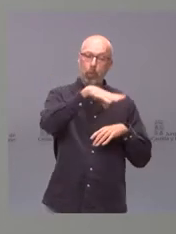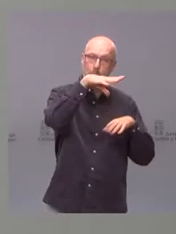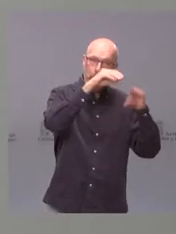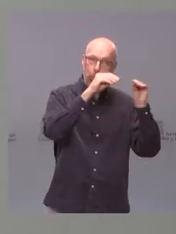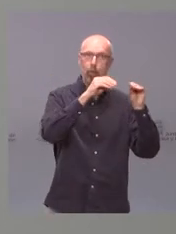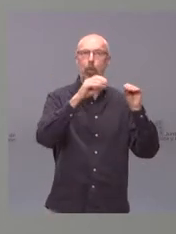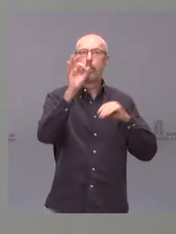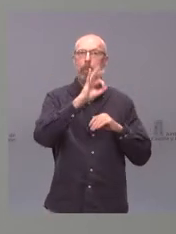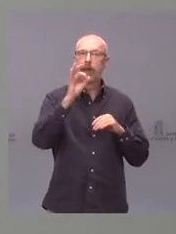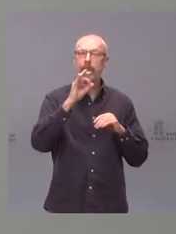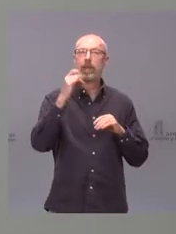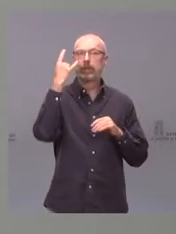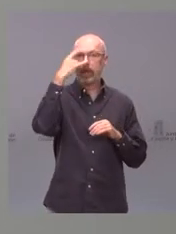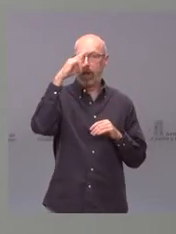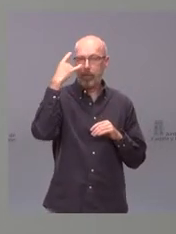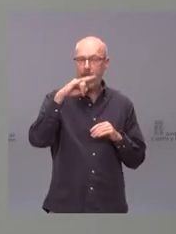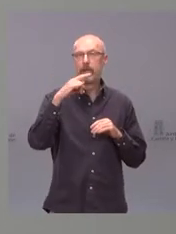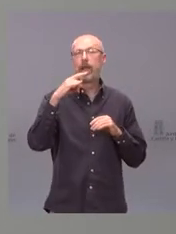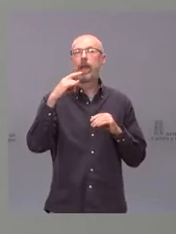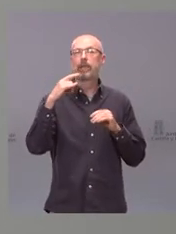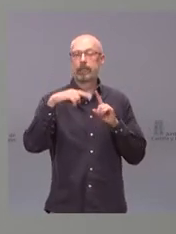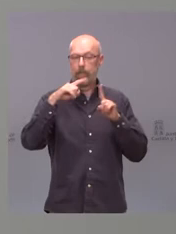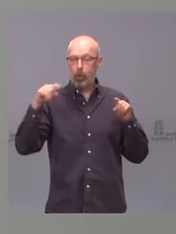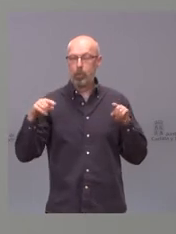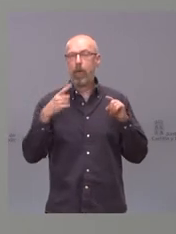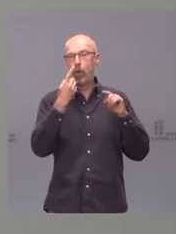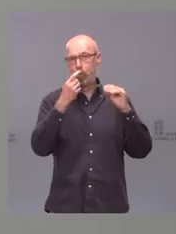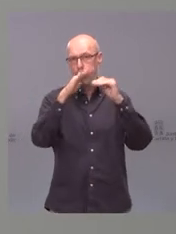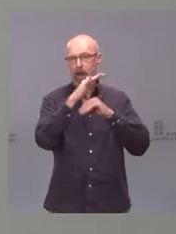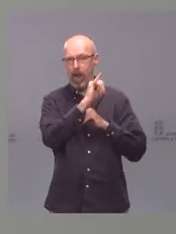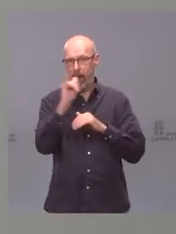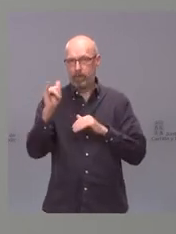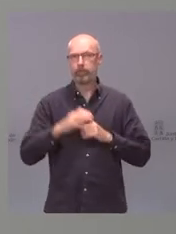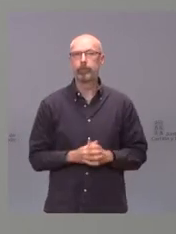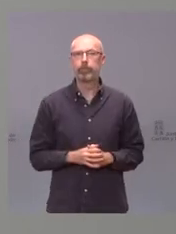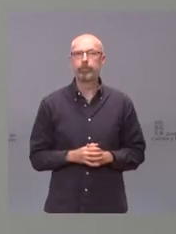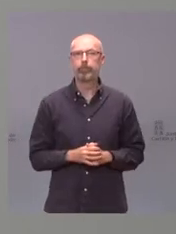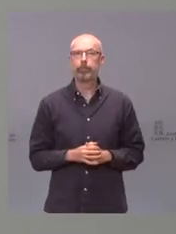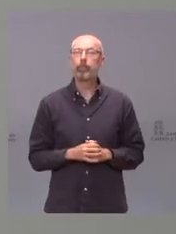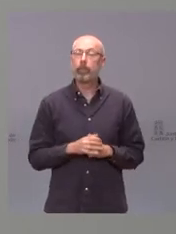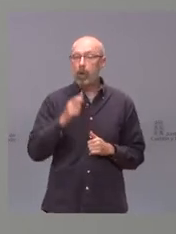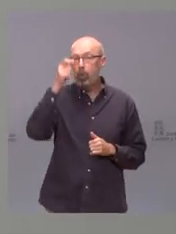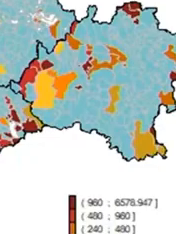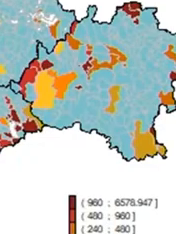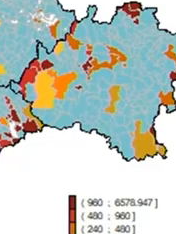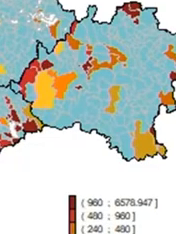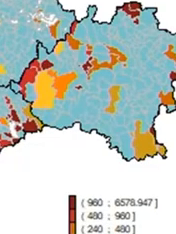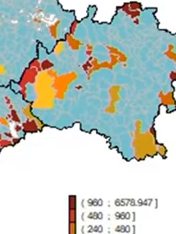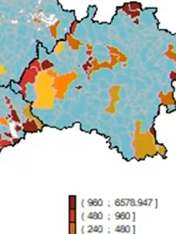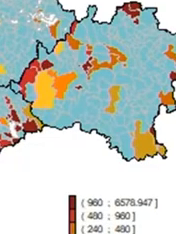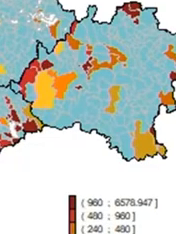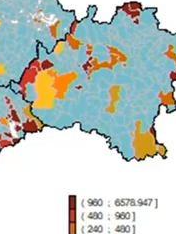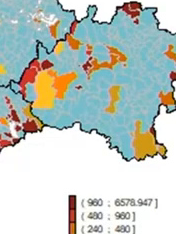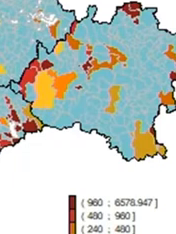Salamanca y Segovia en 1 o por encima de 1. A nivel de municipios volvemos a ver cómo el mapa